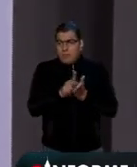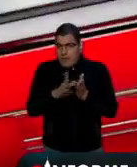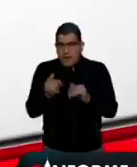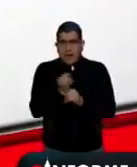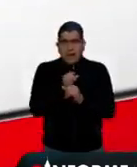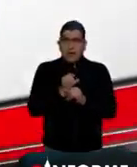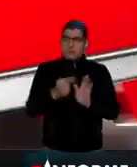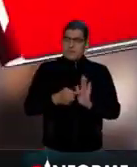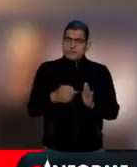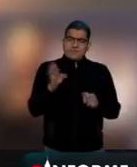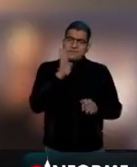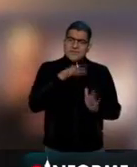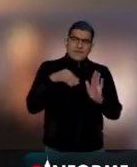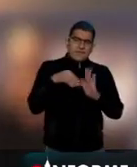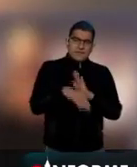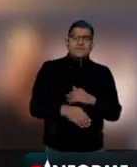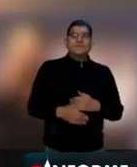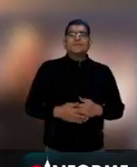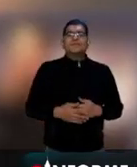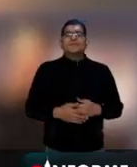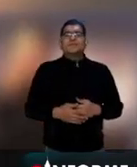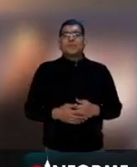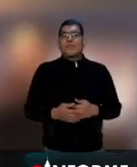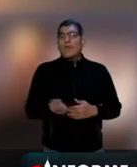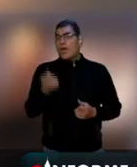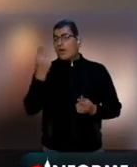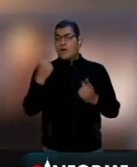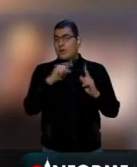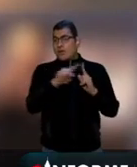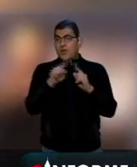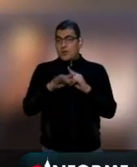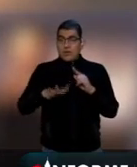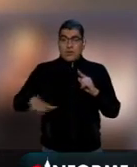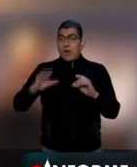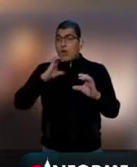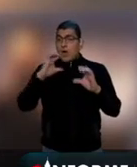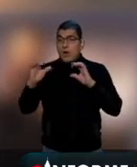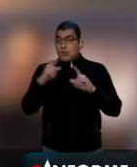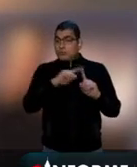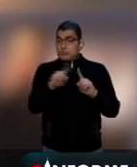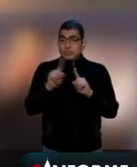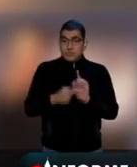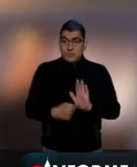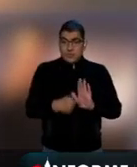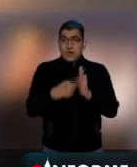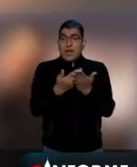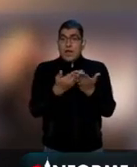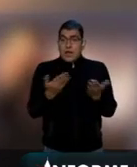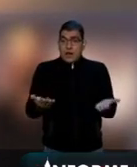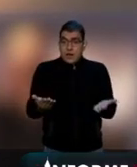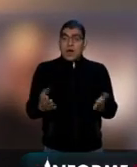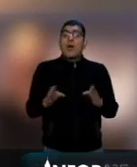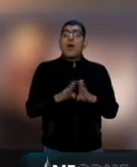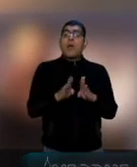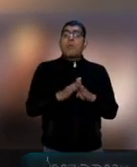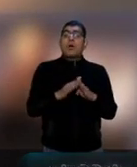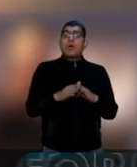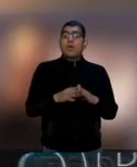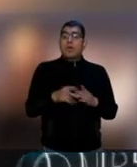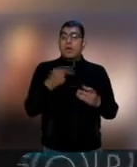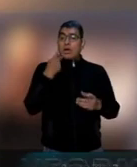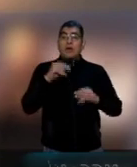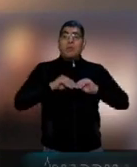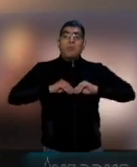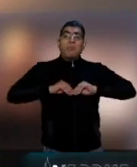Los medios de comunicación están ahora haciendo una especie de reverberancia